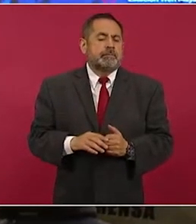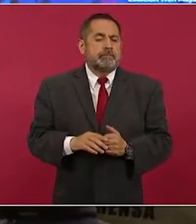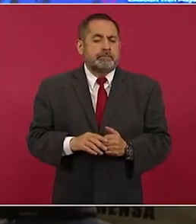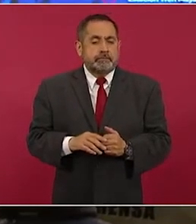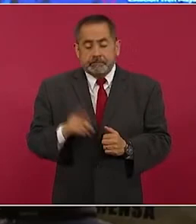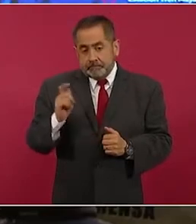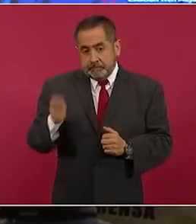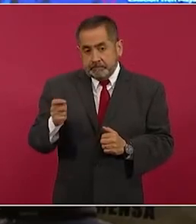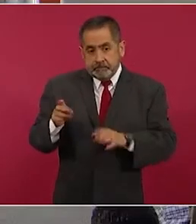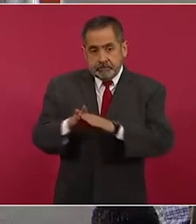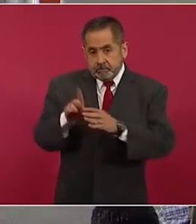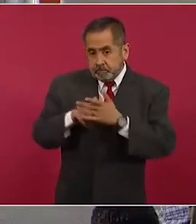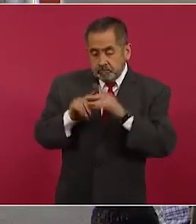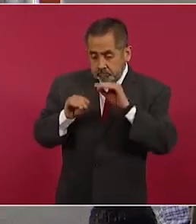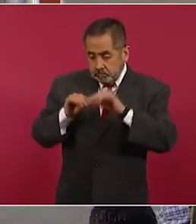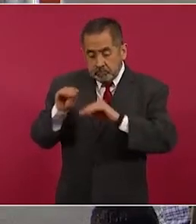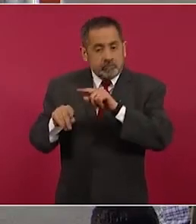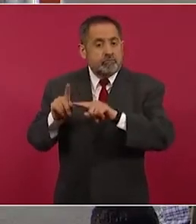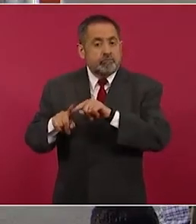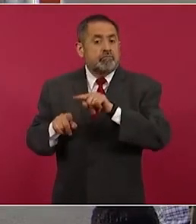porque aquí se aplica